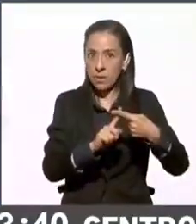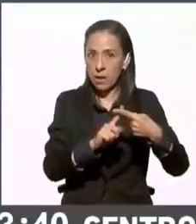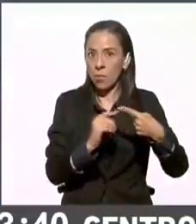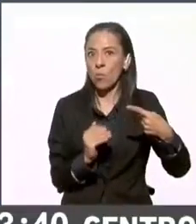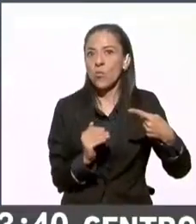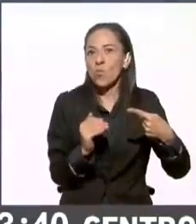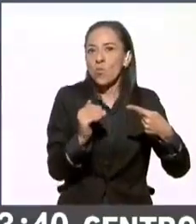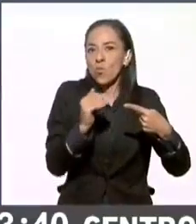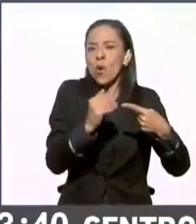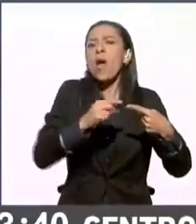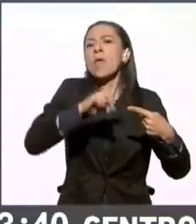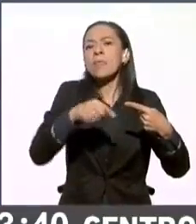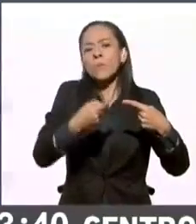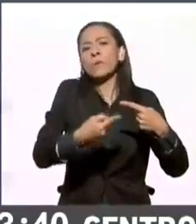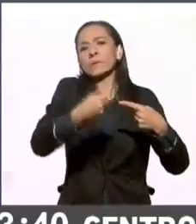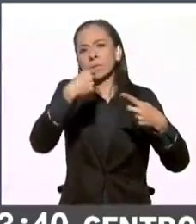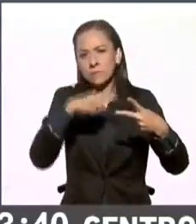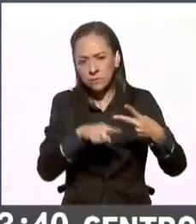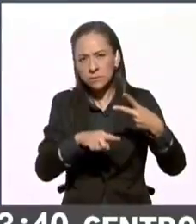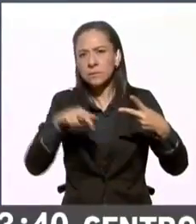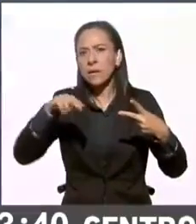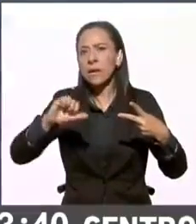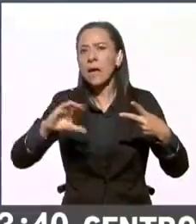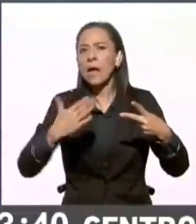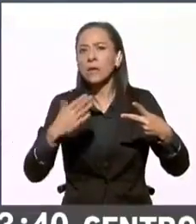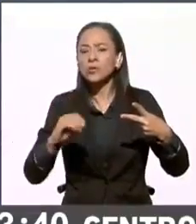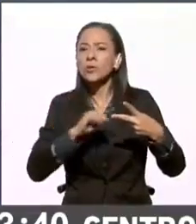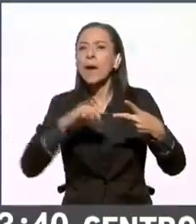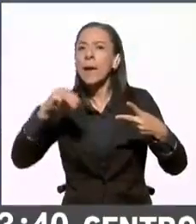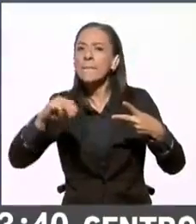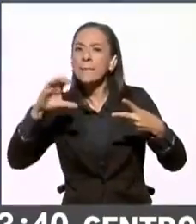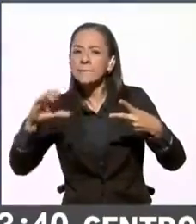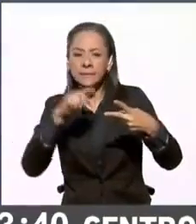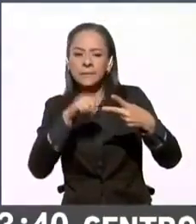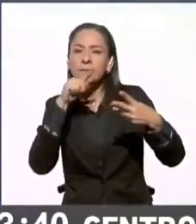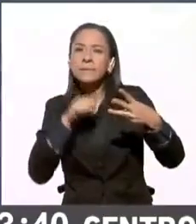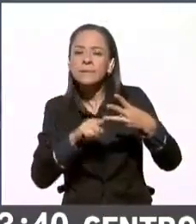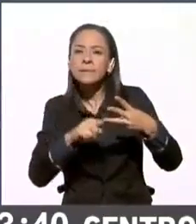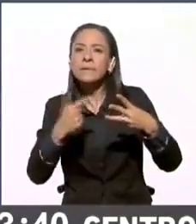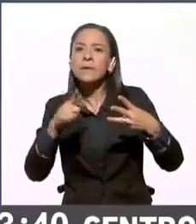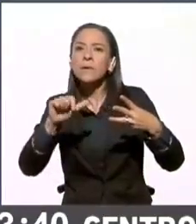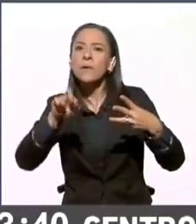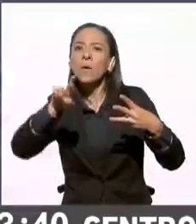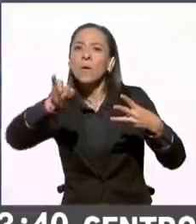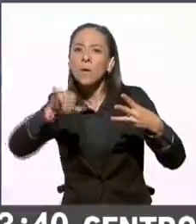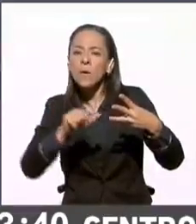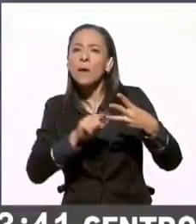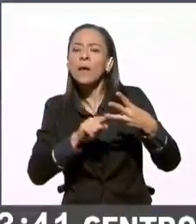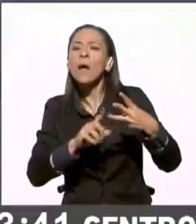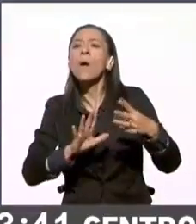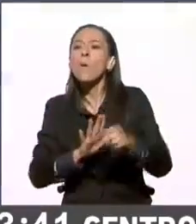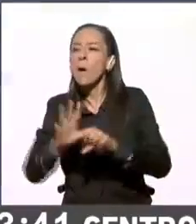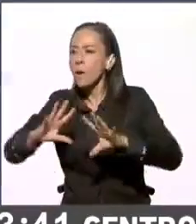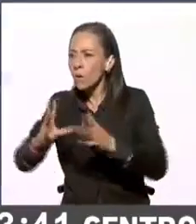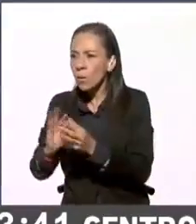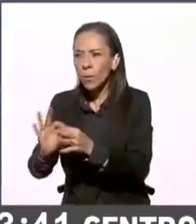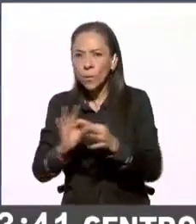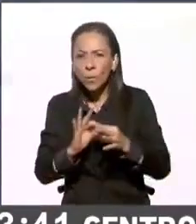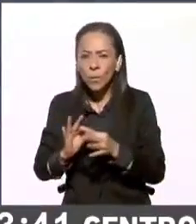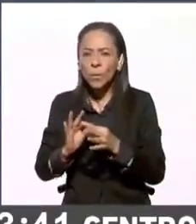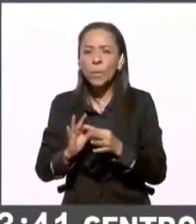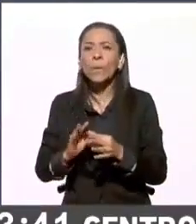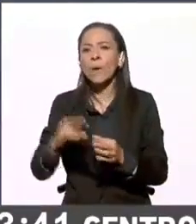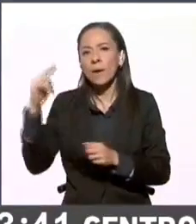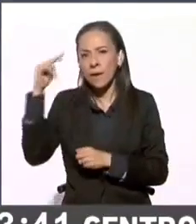de los candidatos Nacho Flores de Movimiento Ciudadano y de Gloria Núñez de la coalición Va por Nayarit, pero